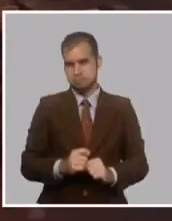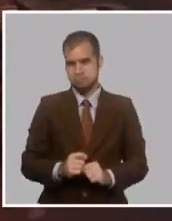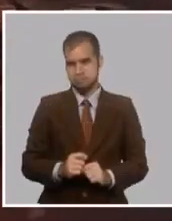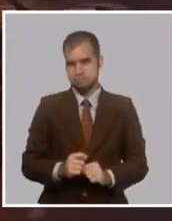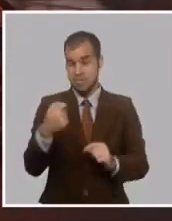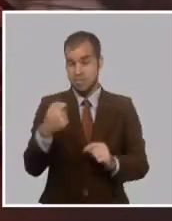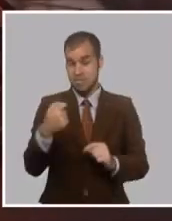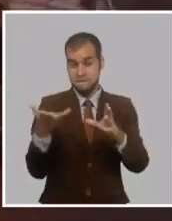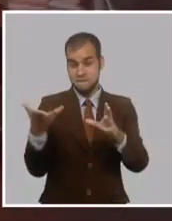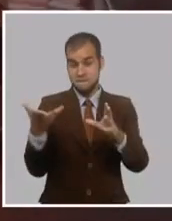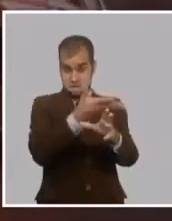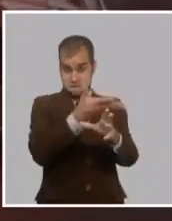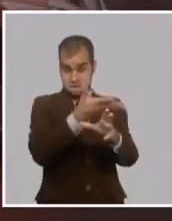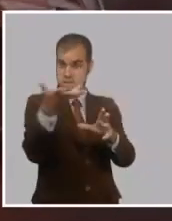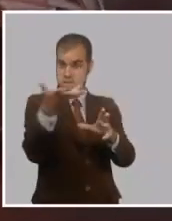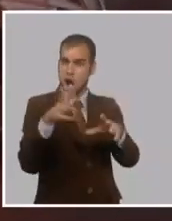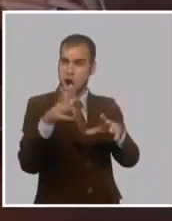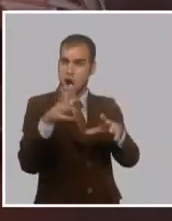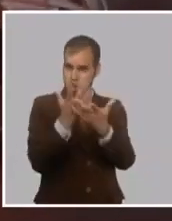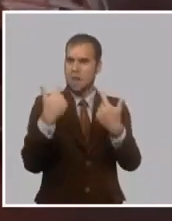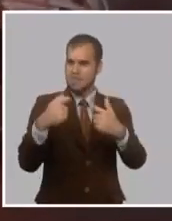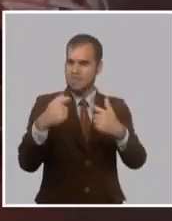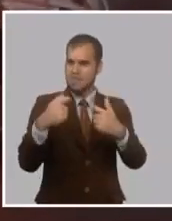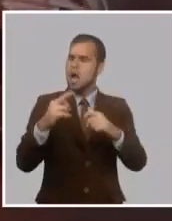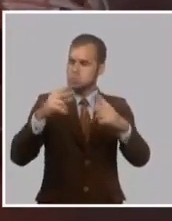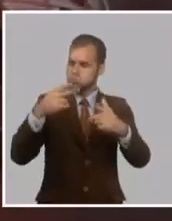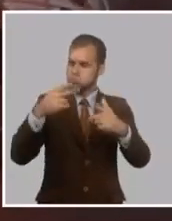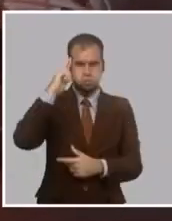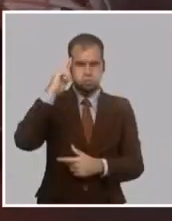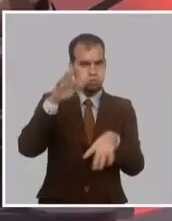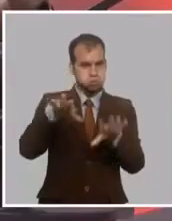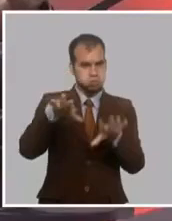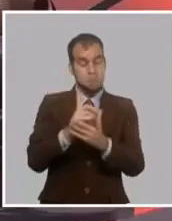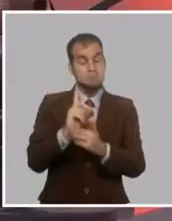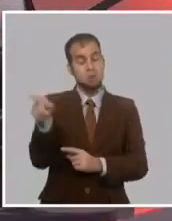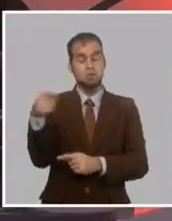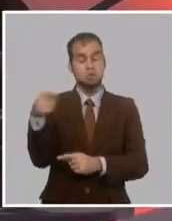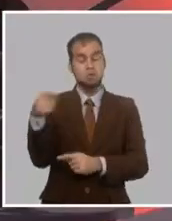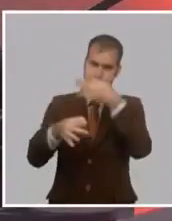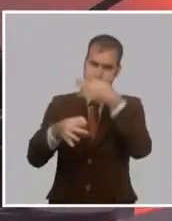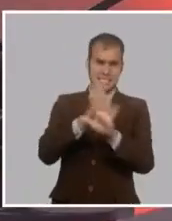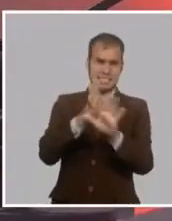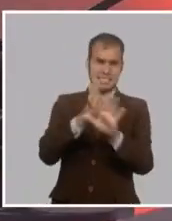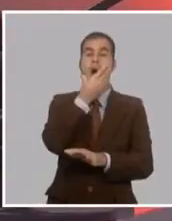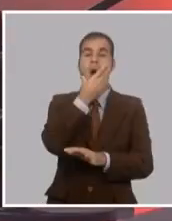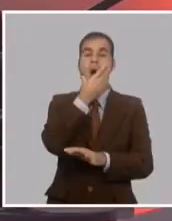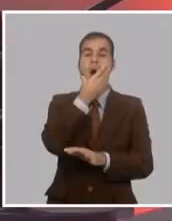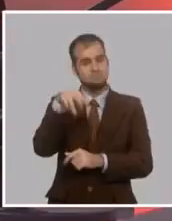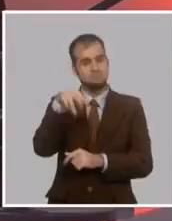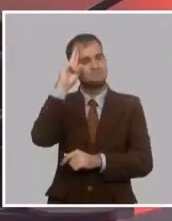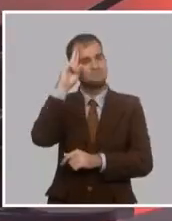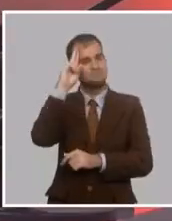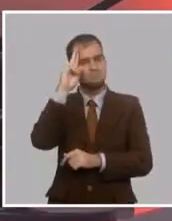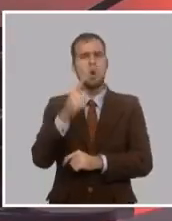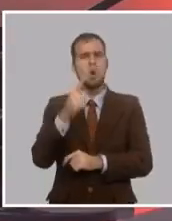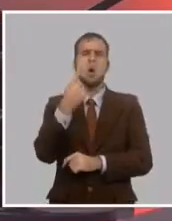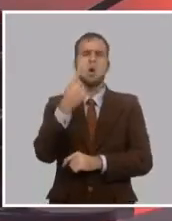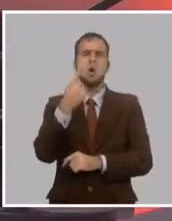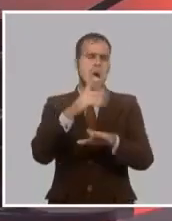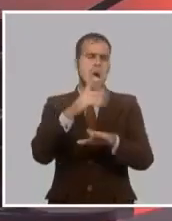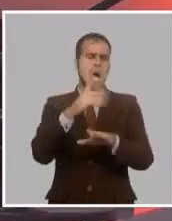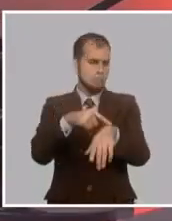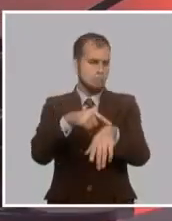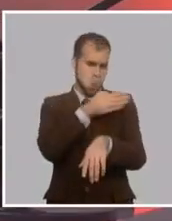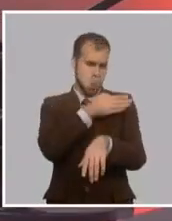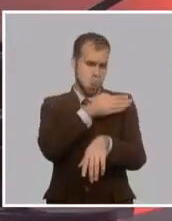todo un concepto tan manipulado y que me gustaría retornar sobre él. Pero ya que habla de los jóvenes, quiero recordar algo que transmitimos, aquí hace un tiempo